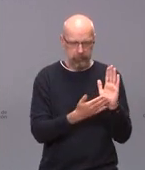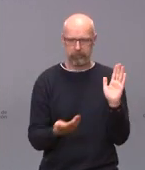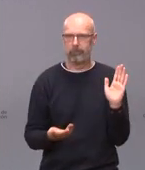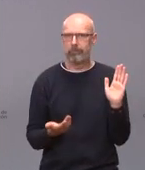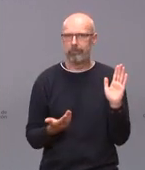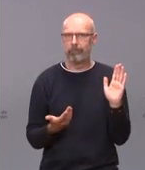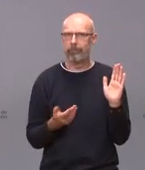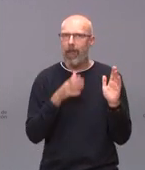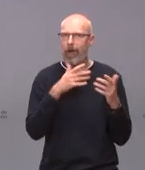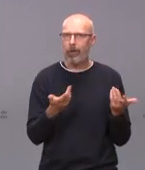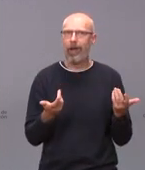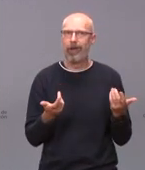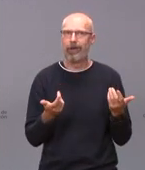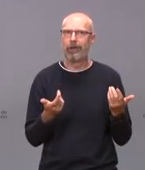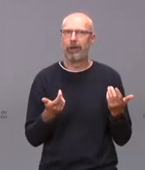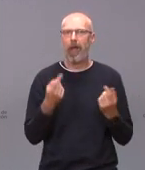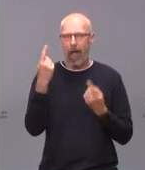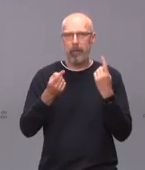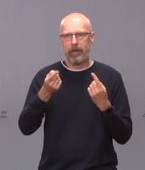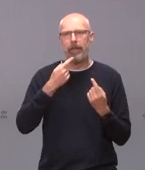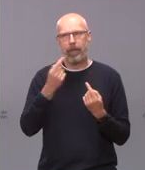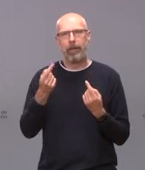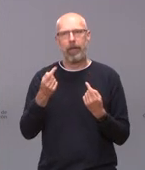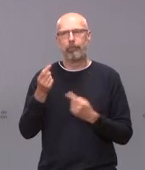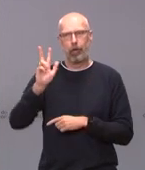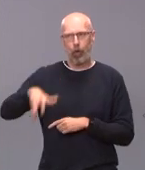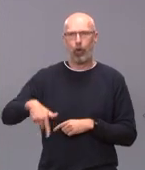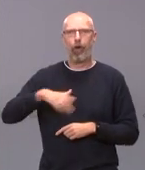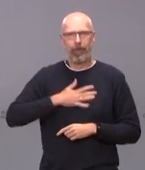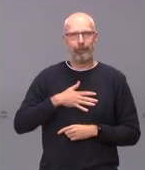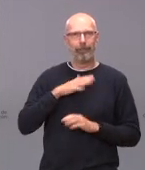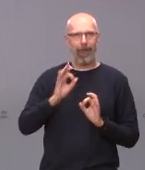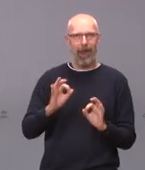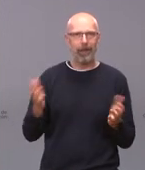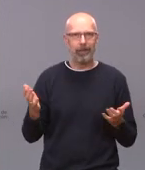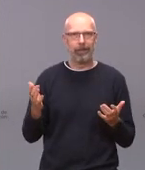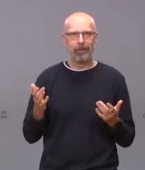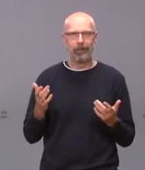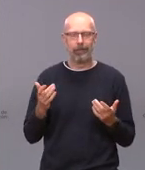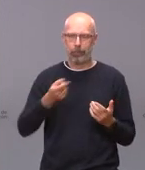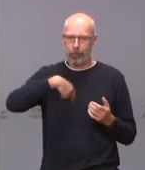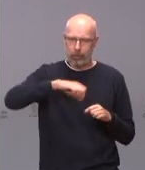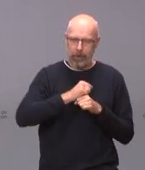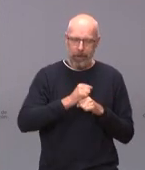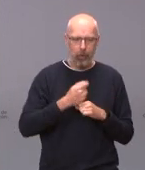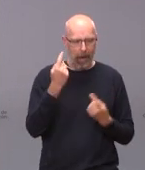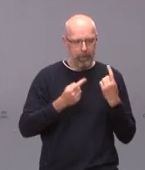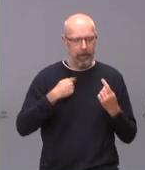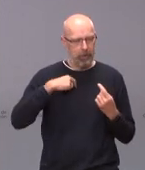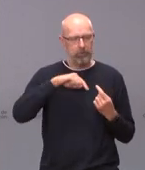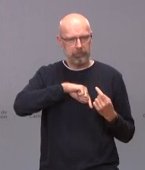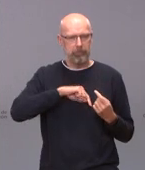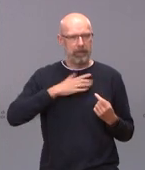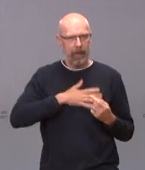veces toca estar satisfecho. En este oficio hay días que toca estar satisfecho y nosotros lo estamos.